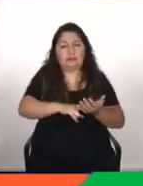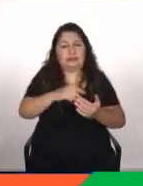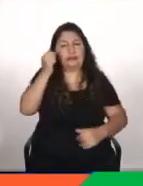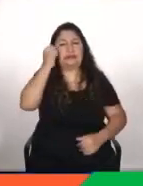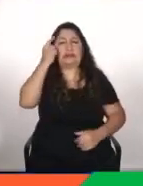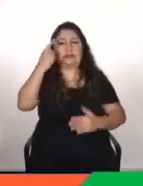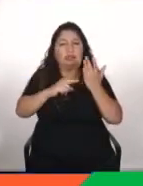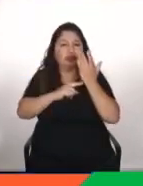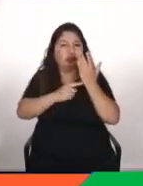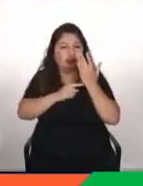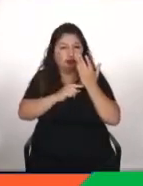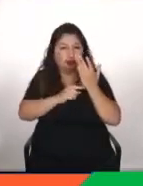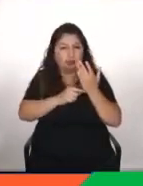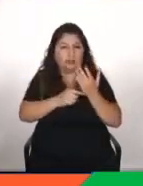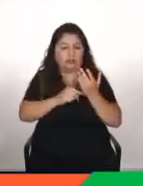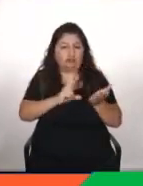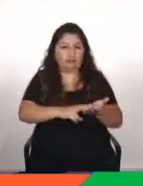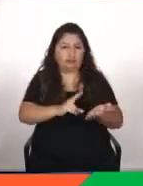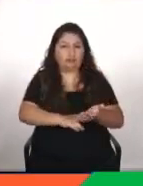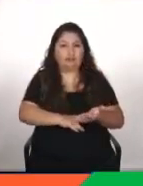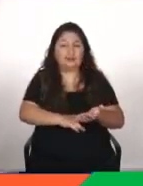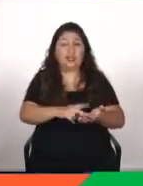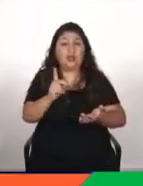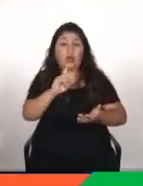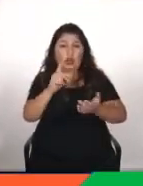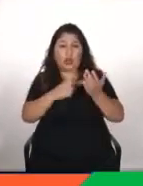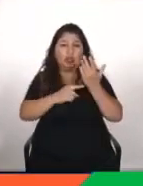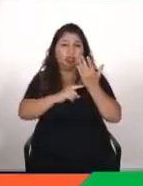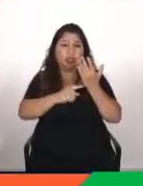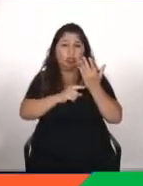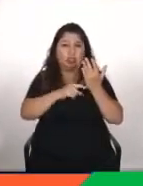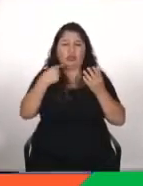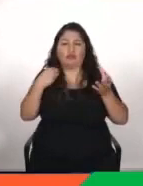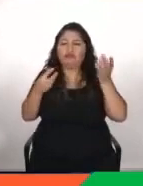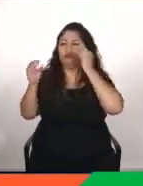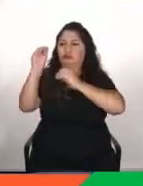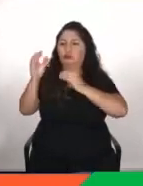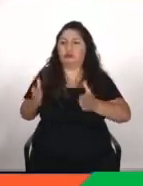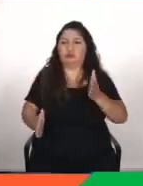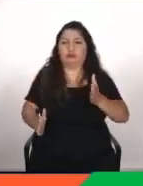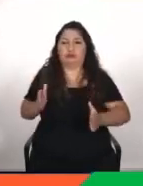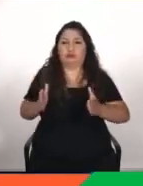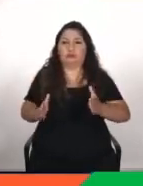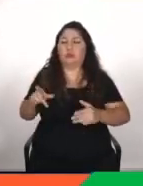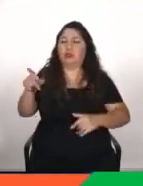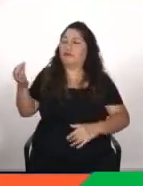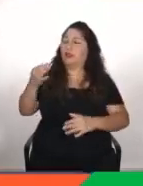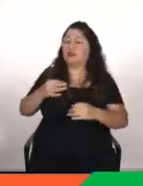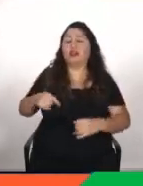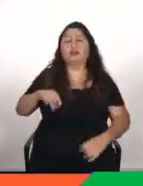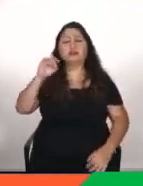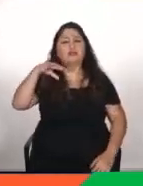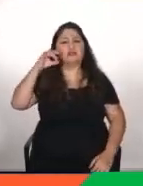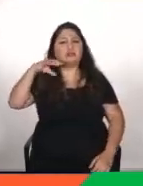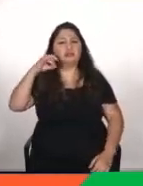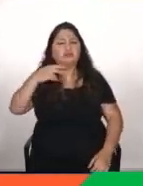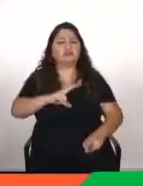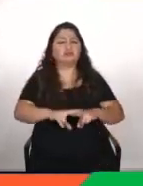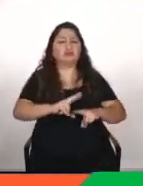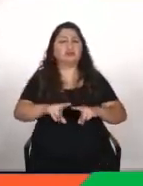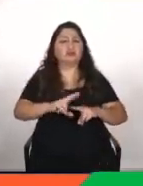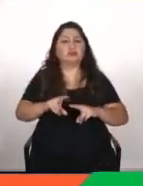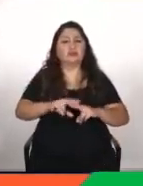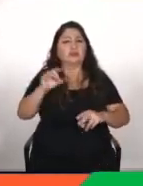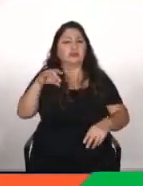no es una tecnología que vaya a la vayas a meter en un robot y de repente el robot diga vale ya sé lo que tengo que hacer que es destruir la humanidad que es lo que nos